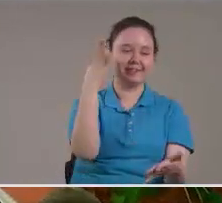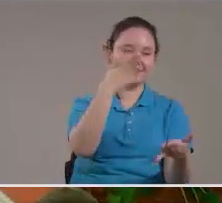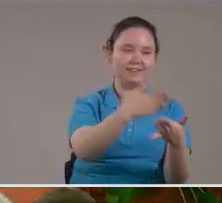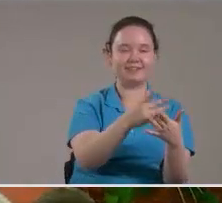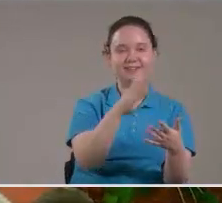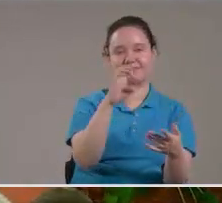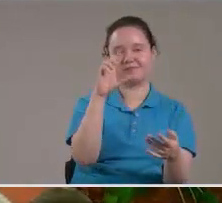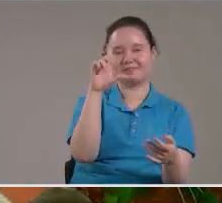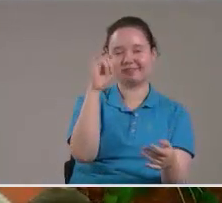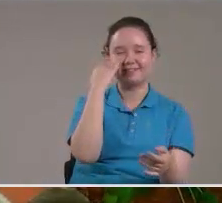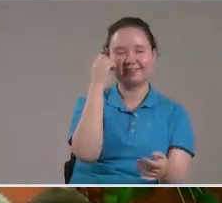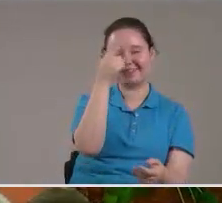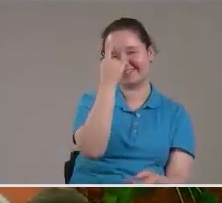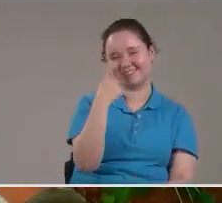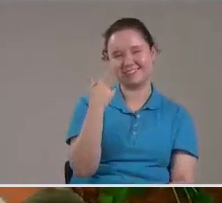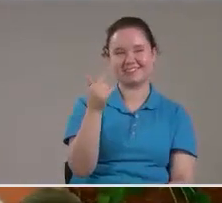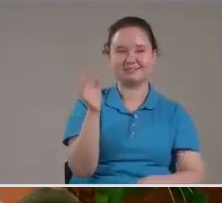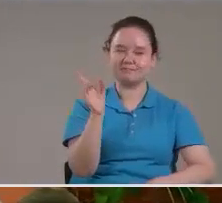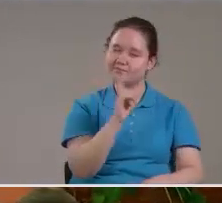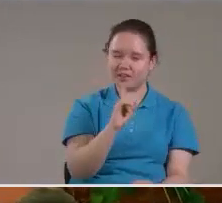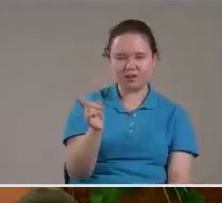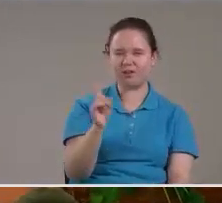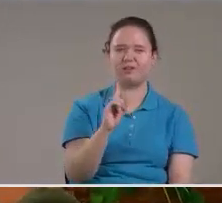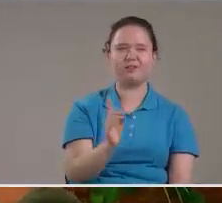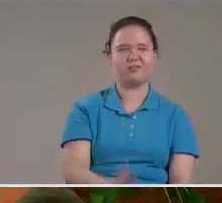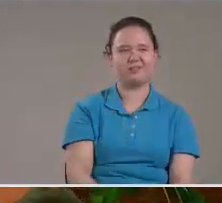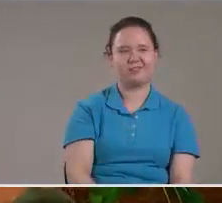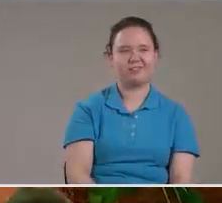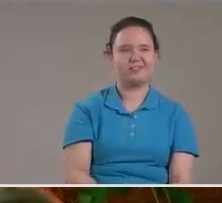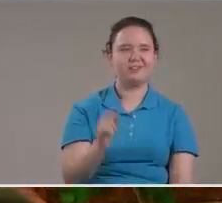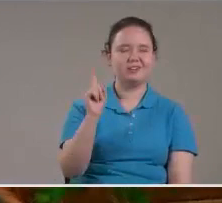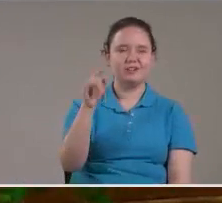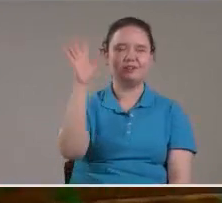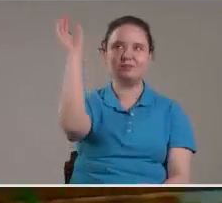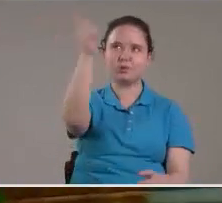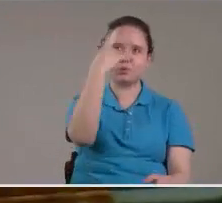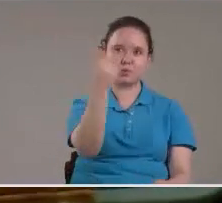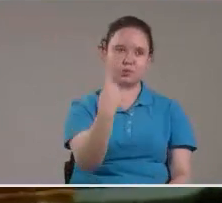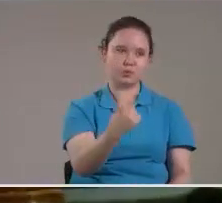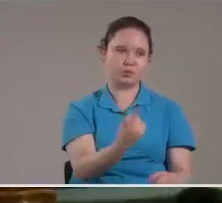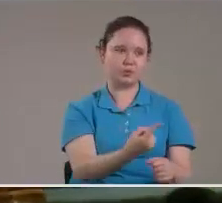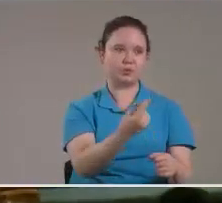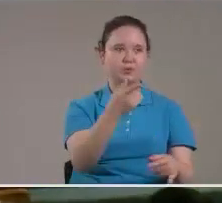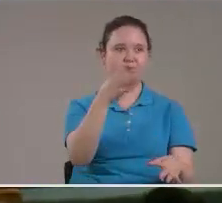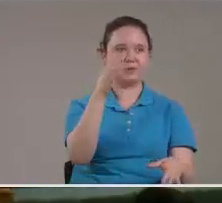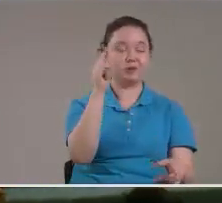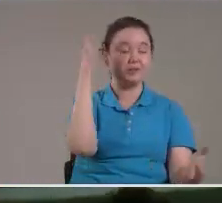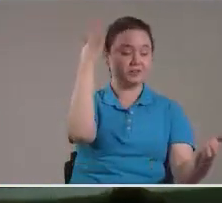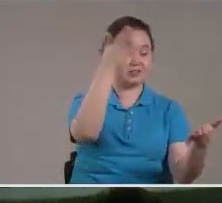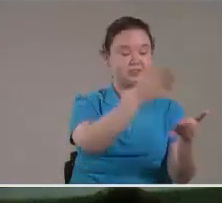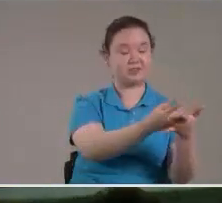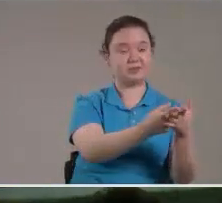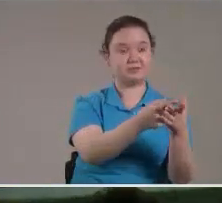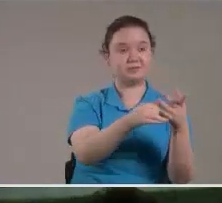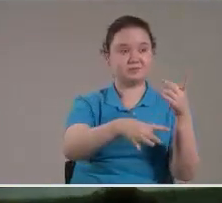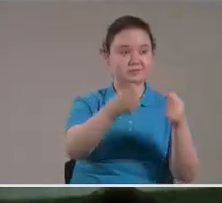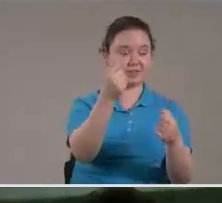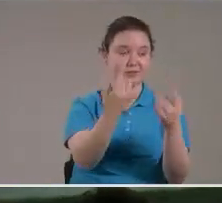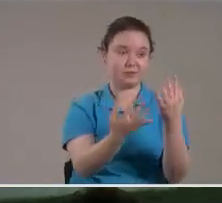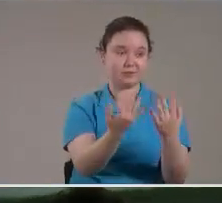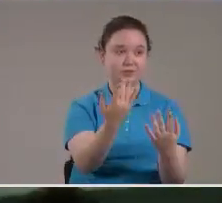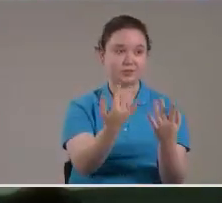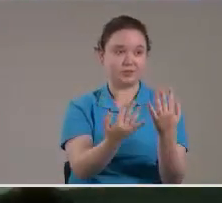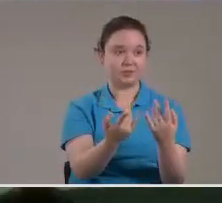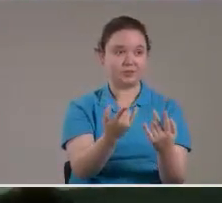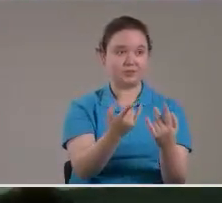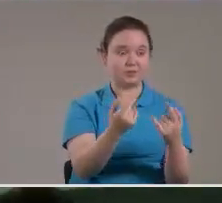Houston Tenemos un problema ¿Así creen que fue la cosa? No Un torbellino Llegó El carro de fuego No se lo llevó Perdón